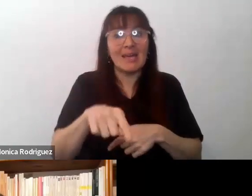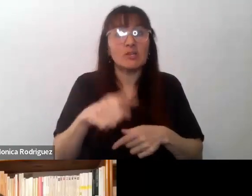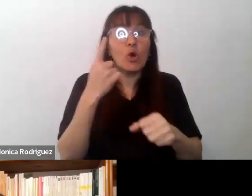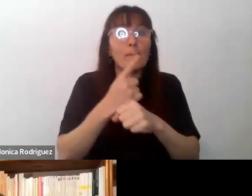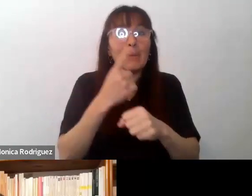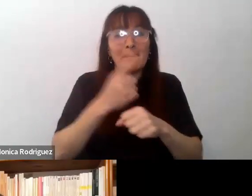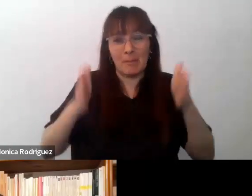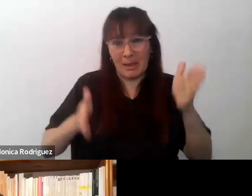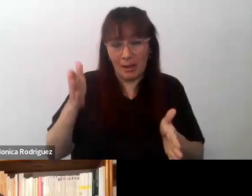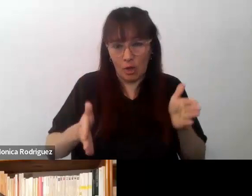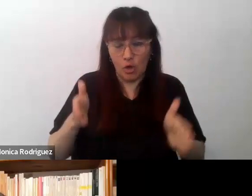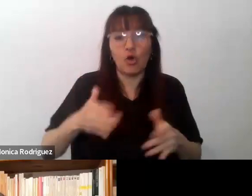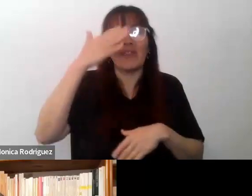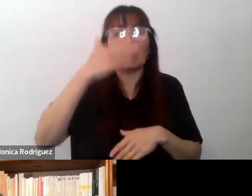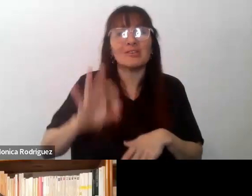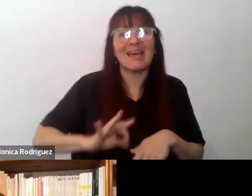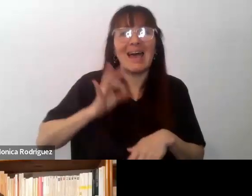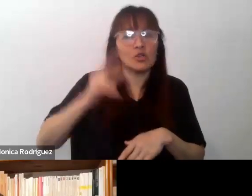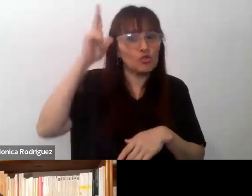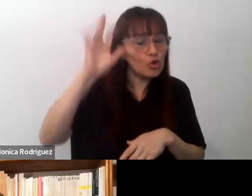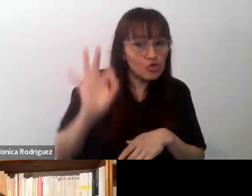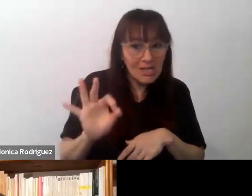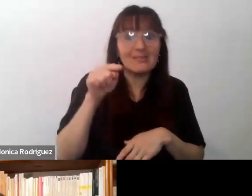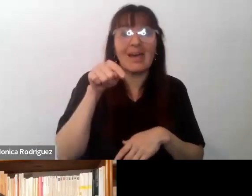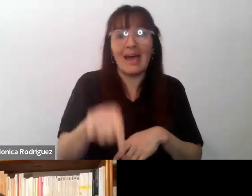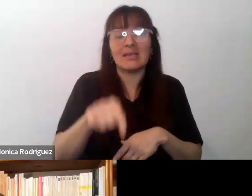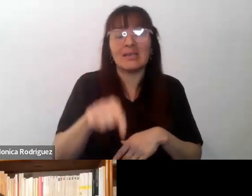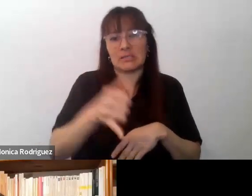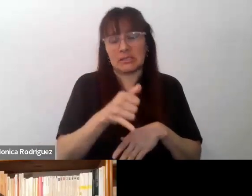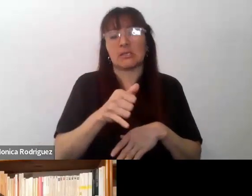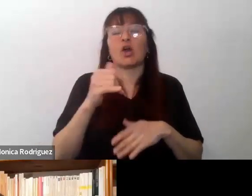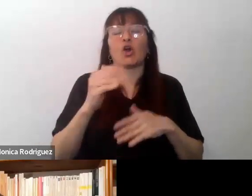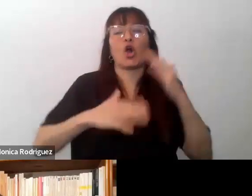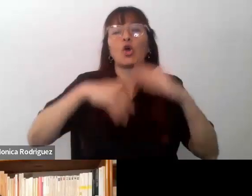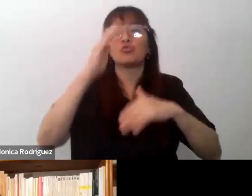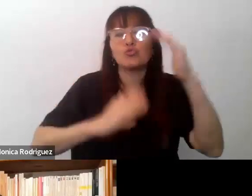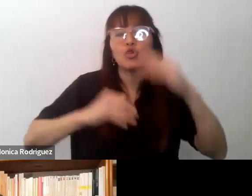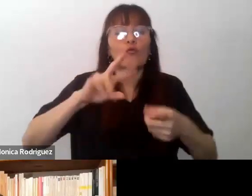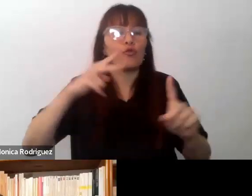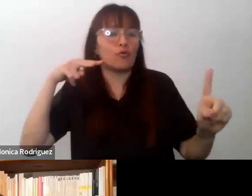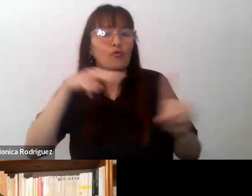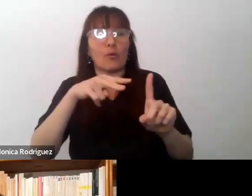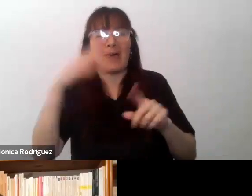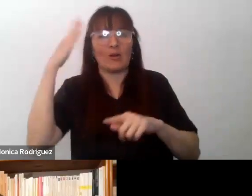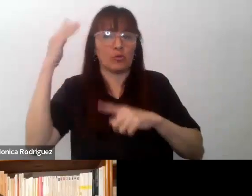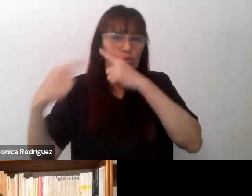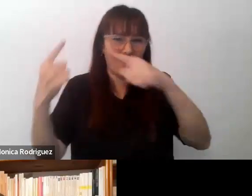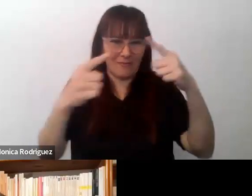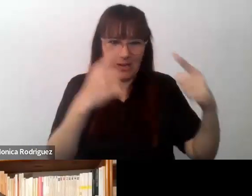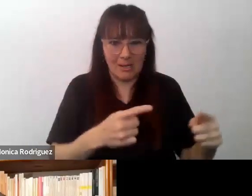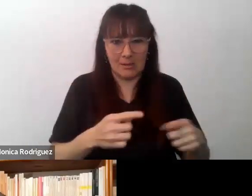primer periodo. Después, en los años 80 estuvo la construcción de paradigmas interculturales.